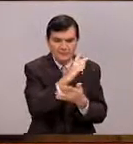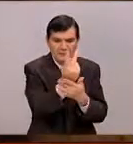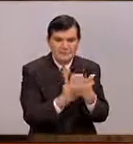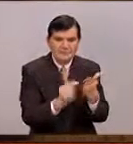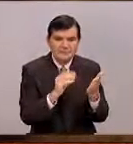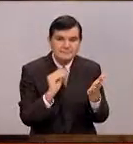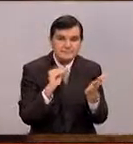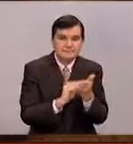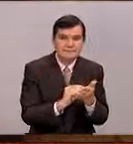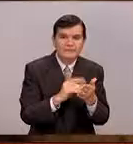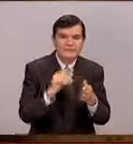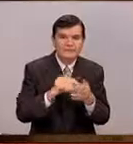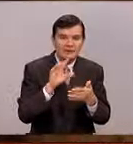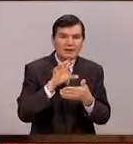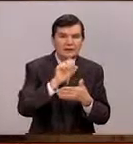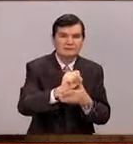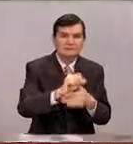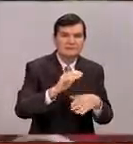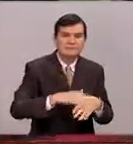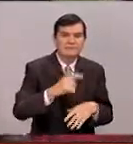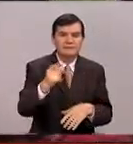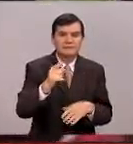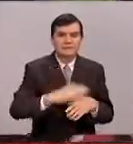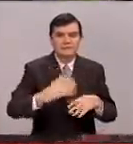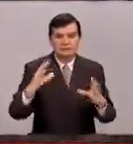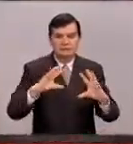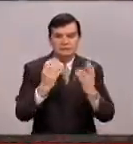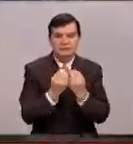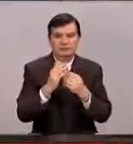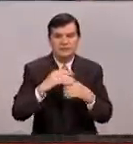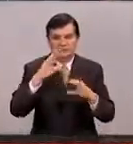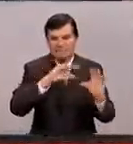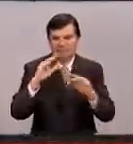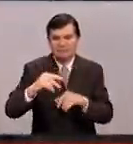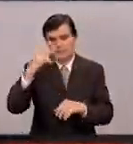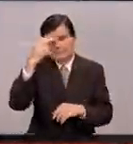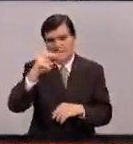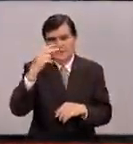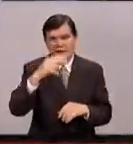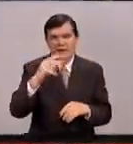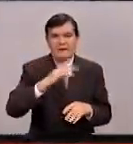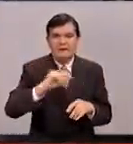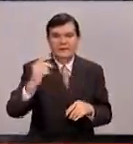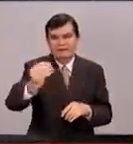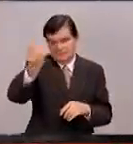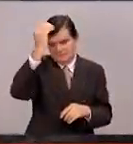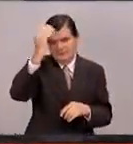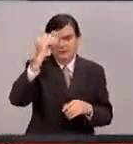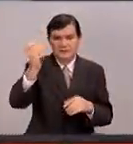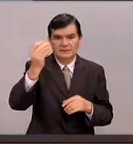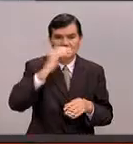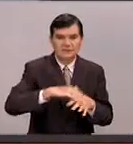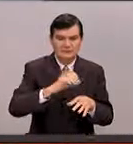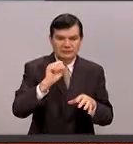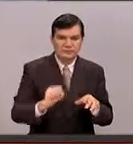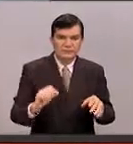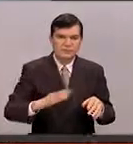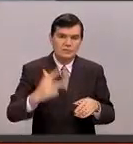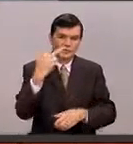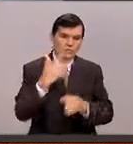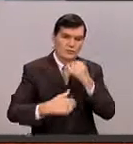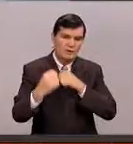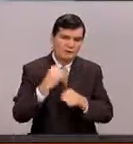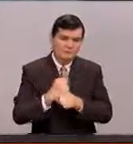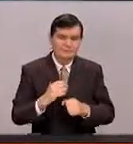fue concebido por los integrantes de la Academia Mexicana de Ciencias en su sección sureste hace ocho